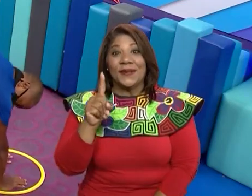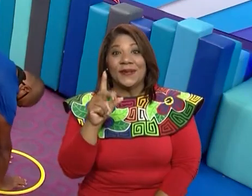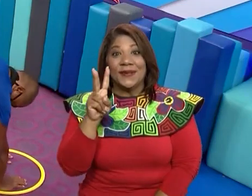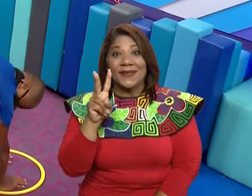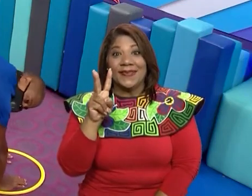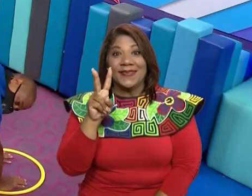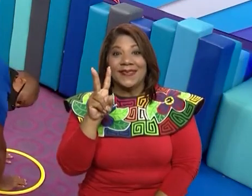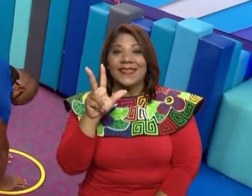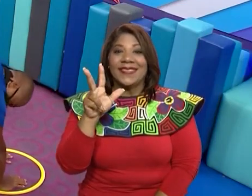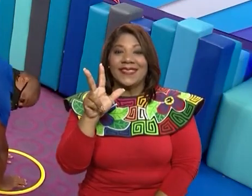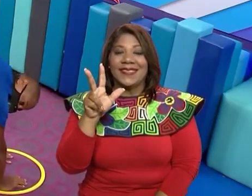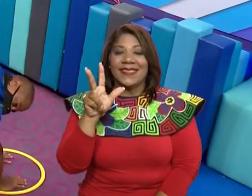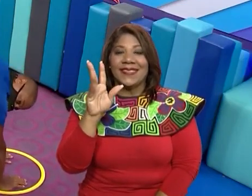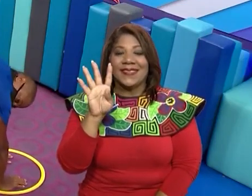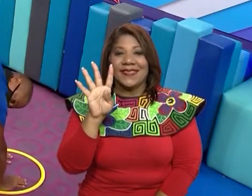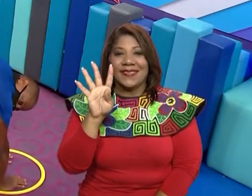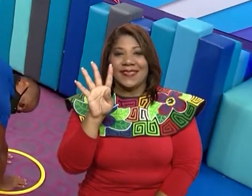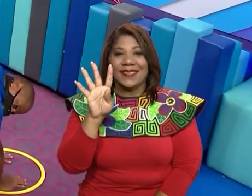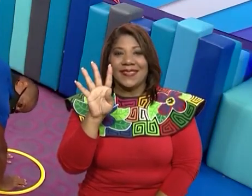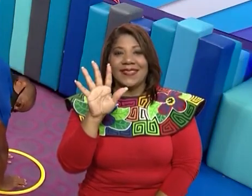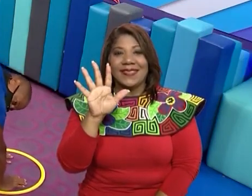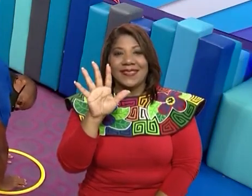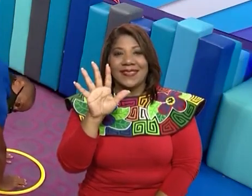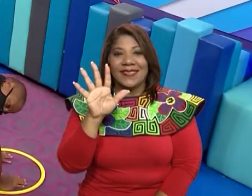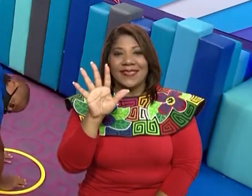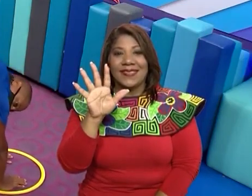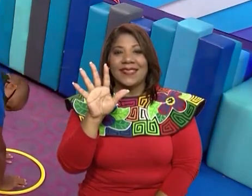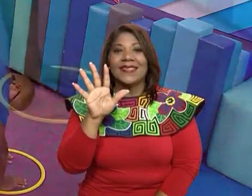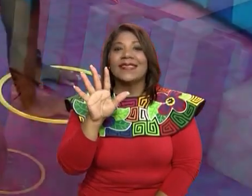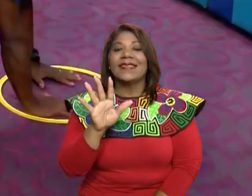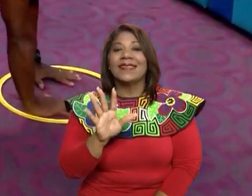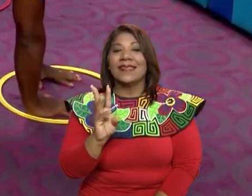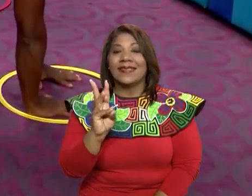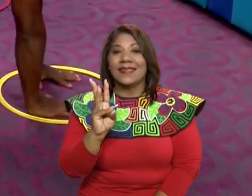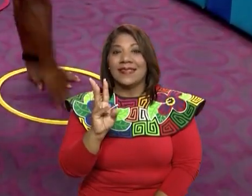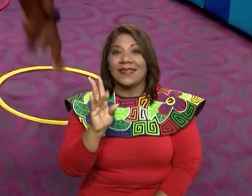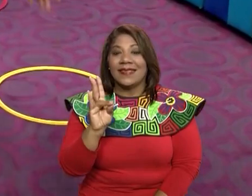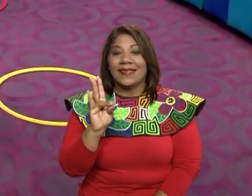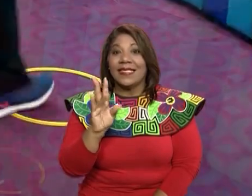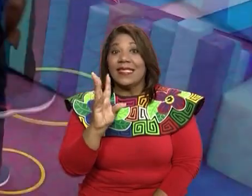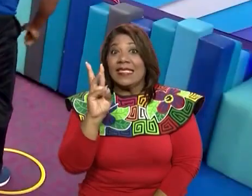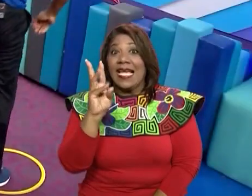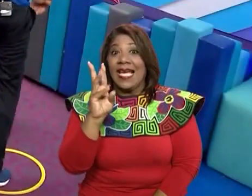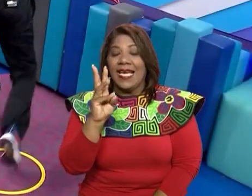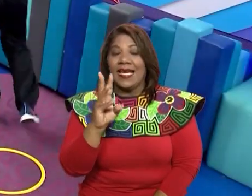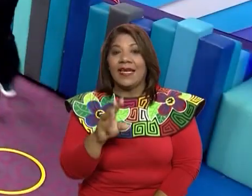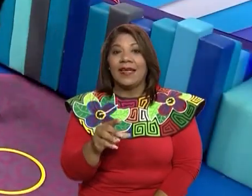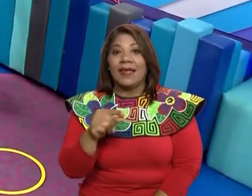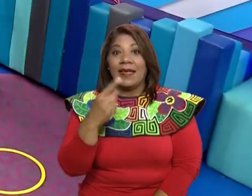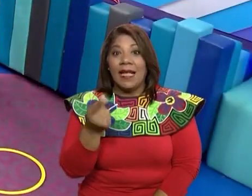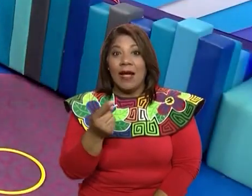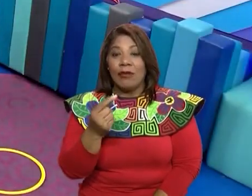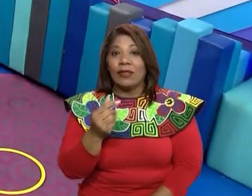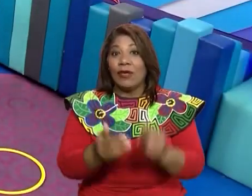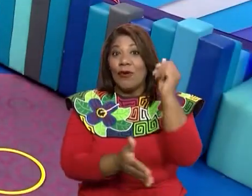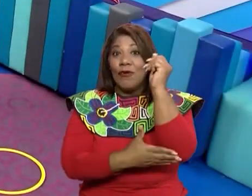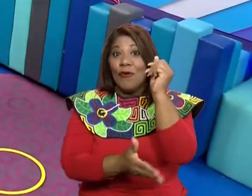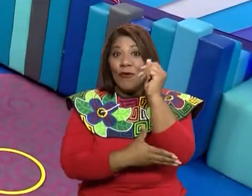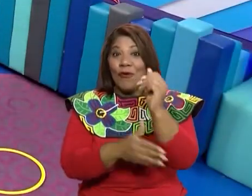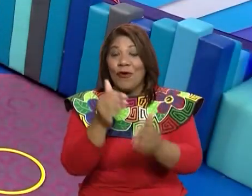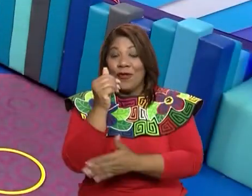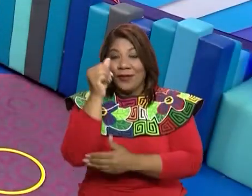Ya. Un, dos, tres, cuatro, cinco, seis. Salimos para la otra de una vez.